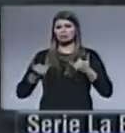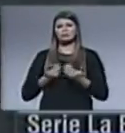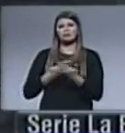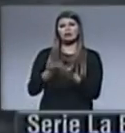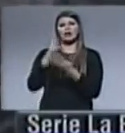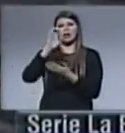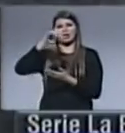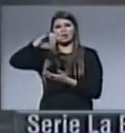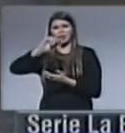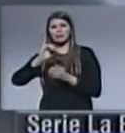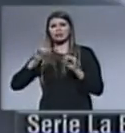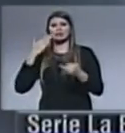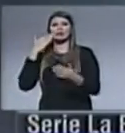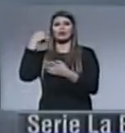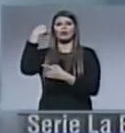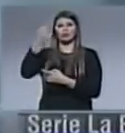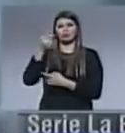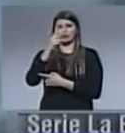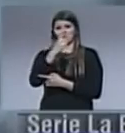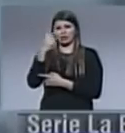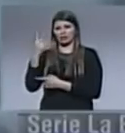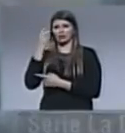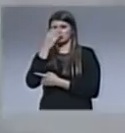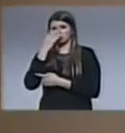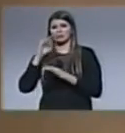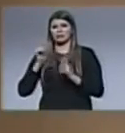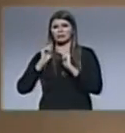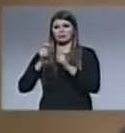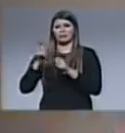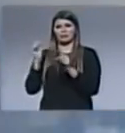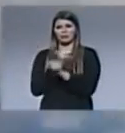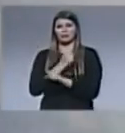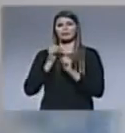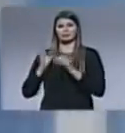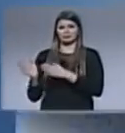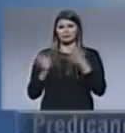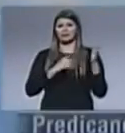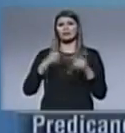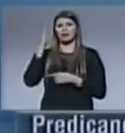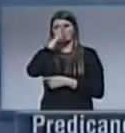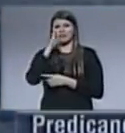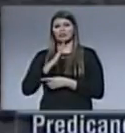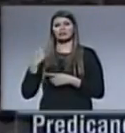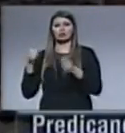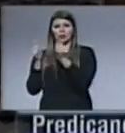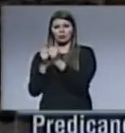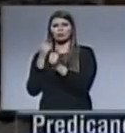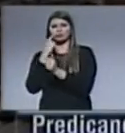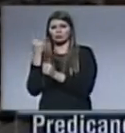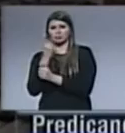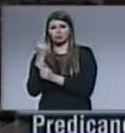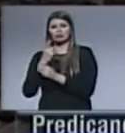Emmy será celebrada el próximo 22 de septiembre. En Brasil, Eric Ries y su esposa Ramona